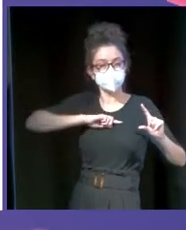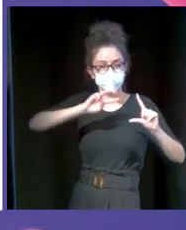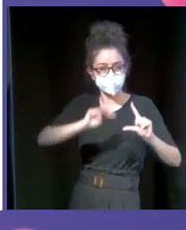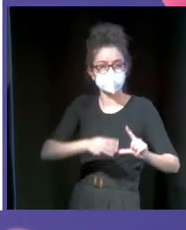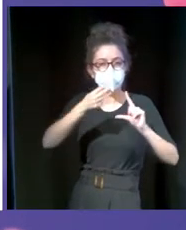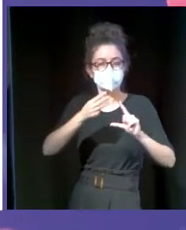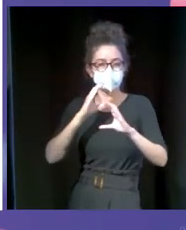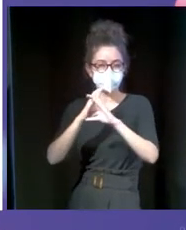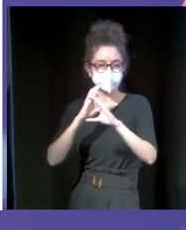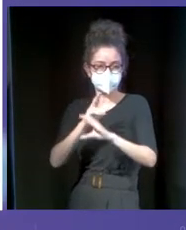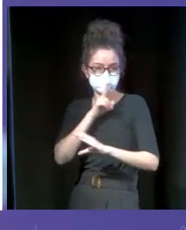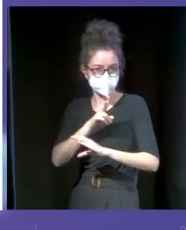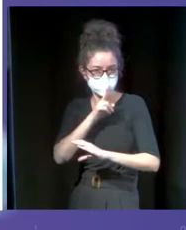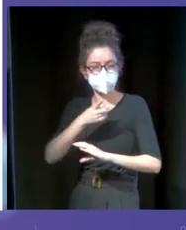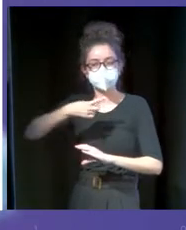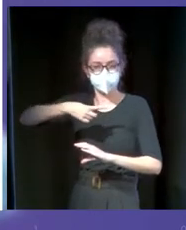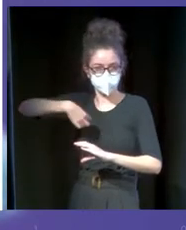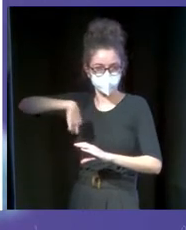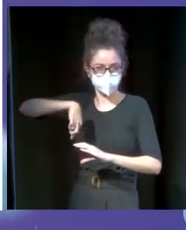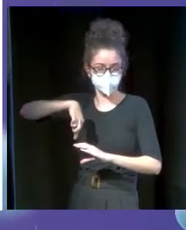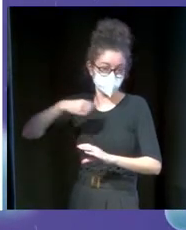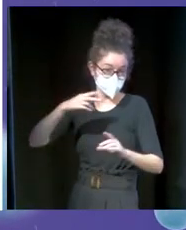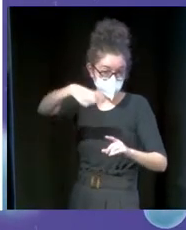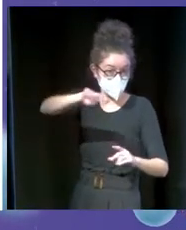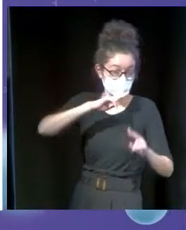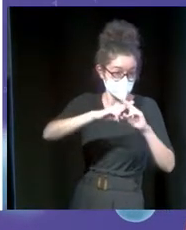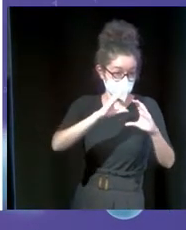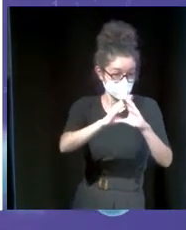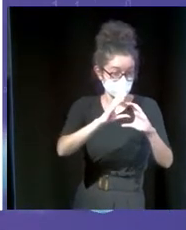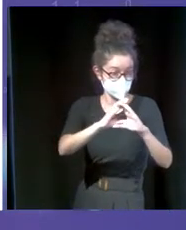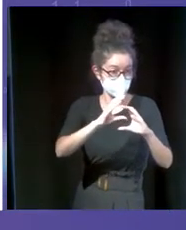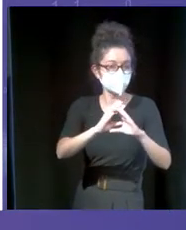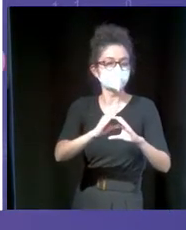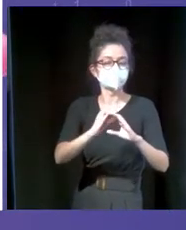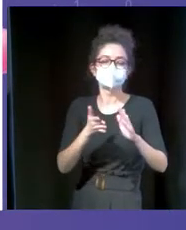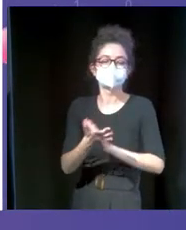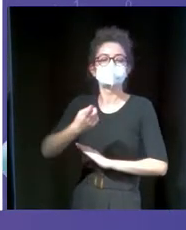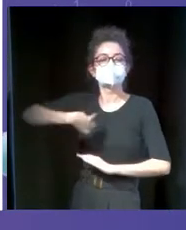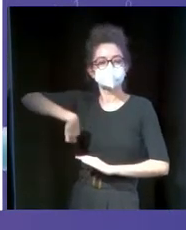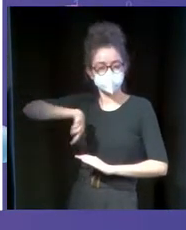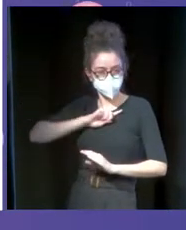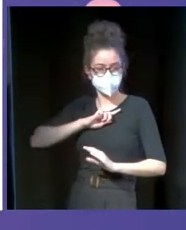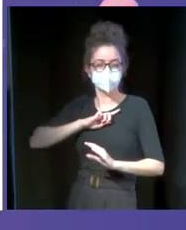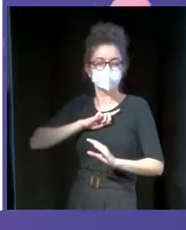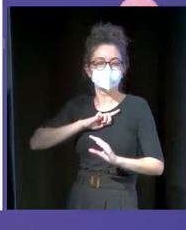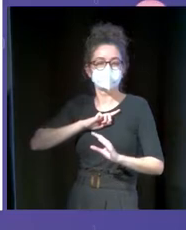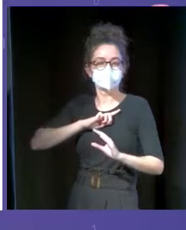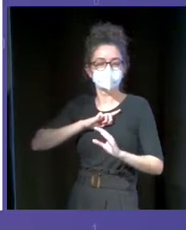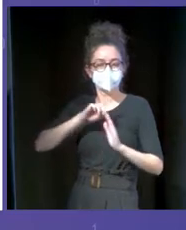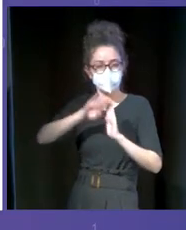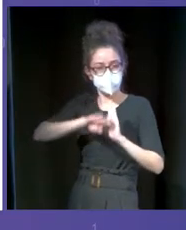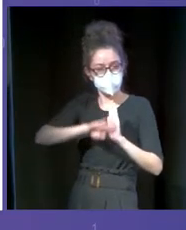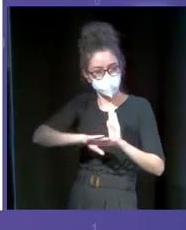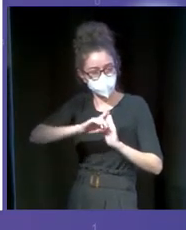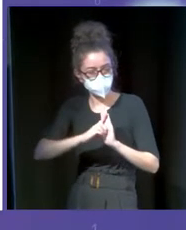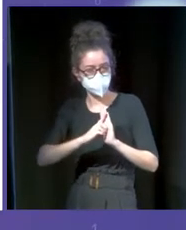TITSA, que como sabéis, como que llamáis la guagua, pues somos nosotros los que proveemos de la aplicación,